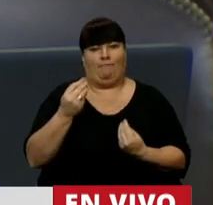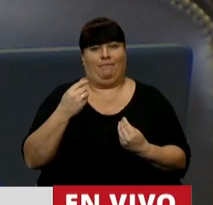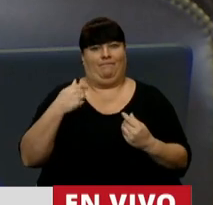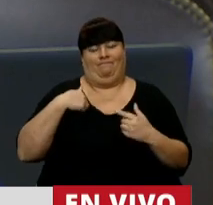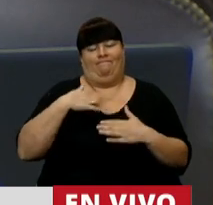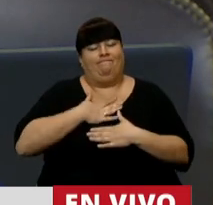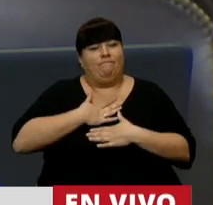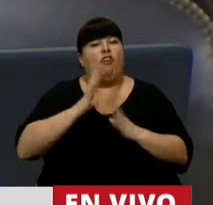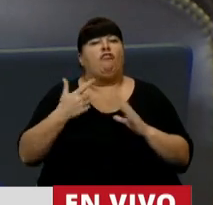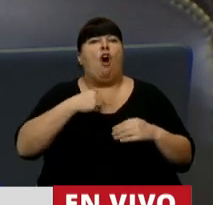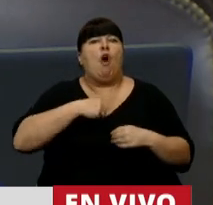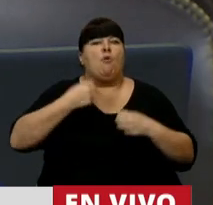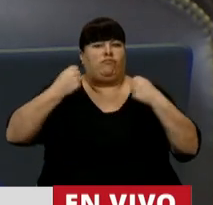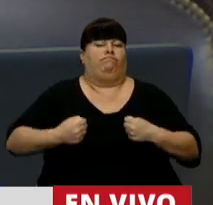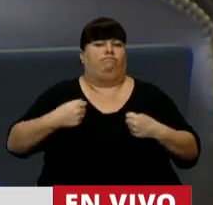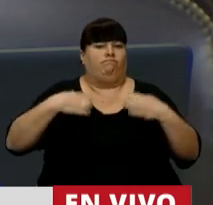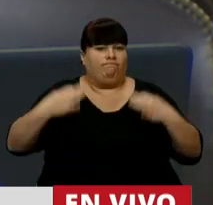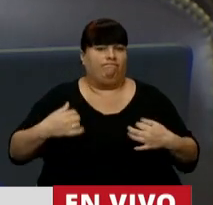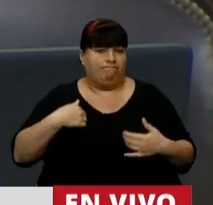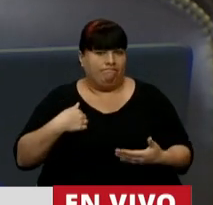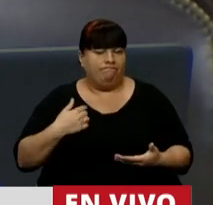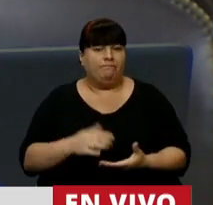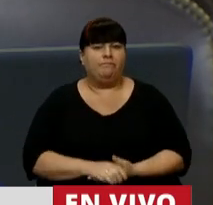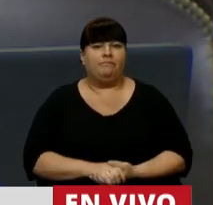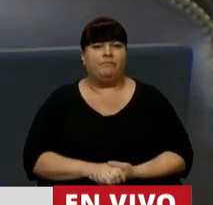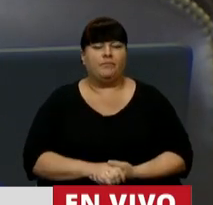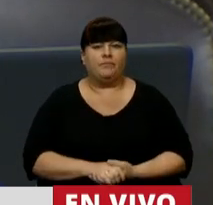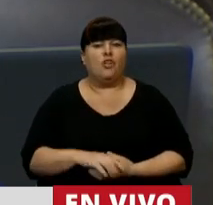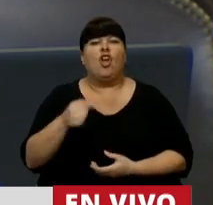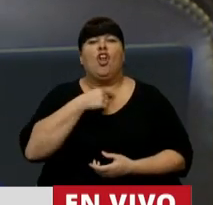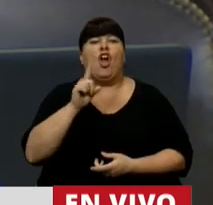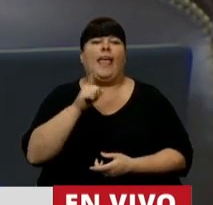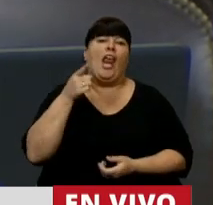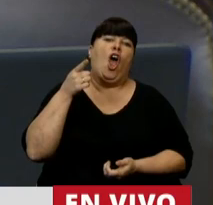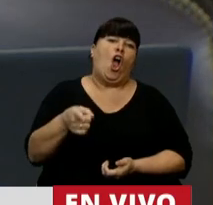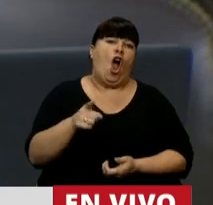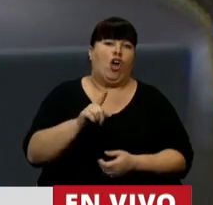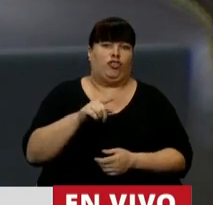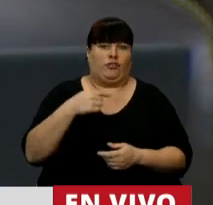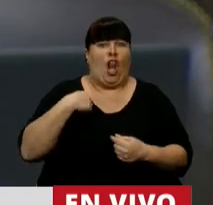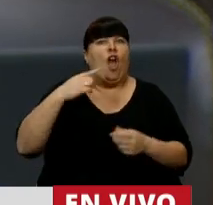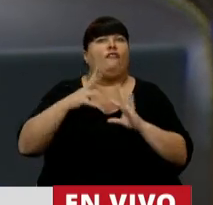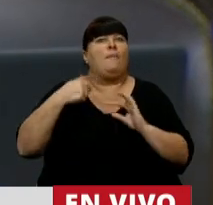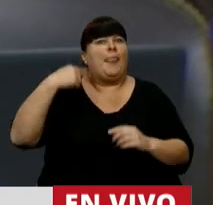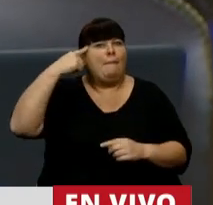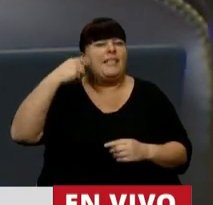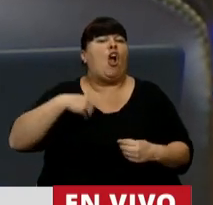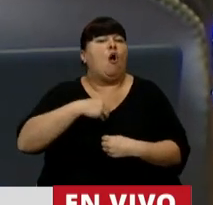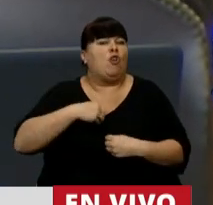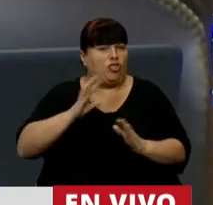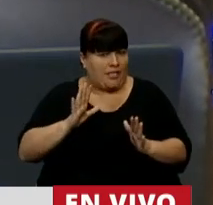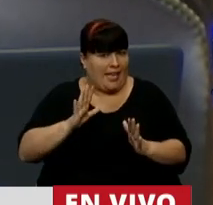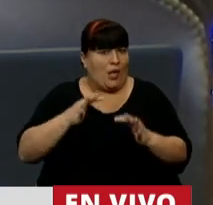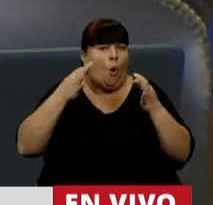nuestras más profundas convicciones de que no fuéramos en contra tampoco de lo que pensamos y sentimos